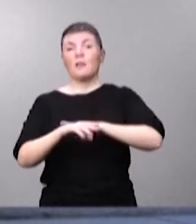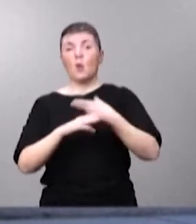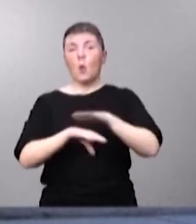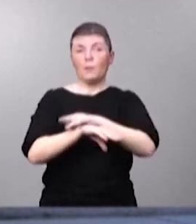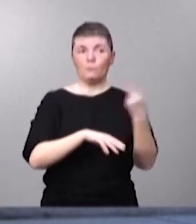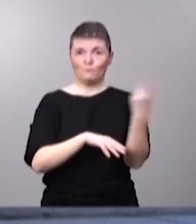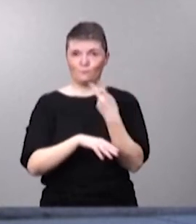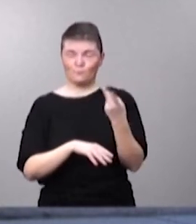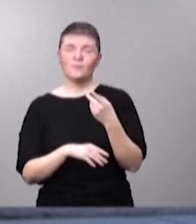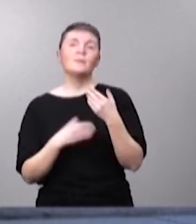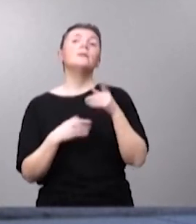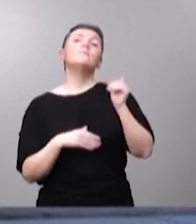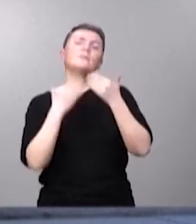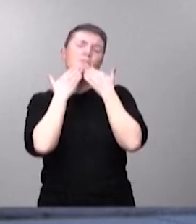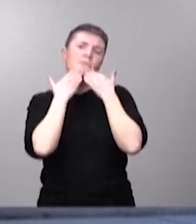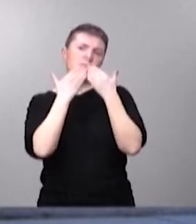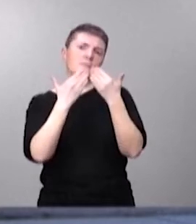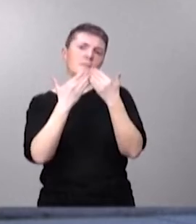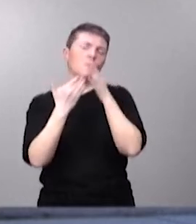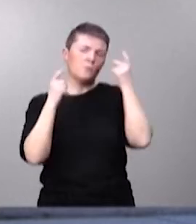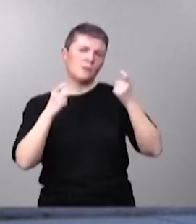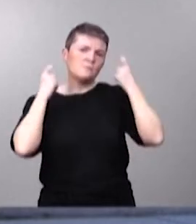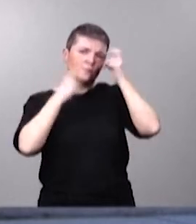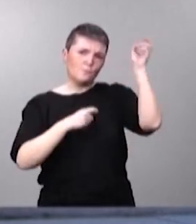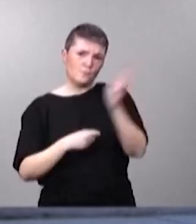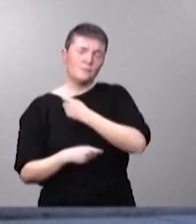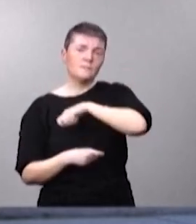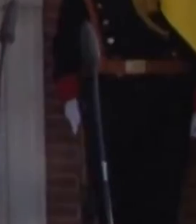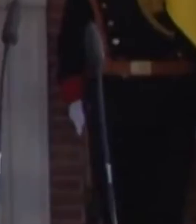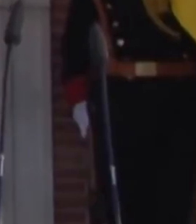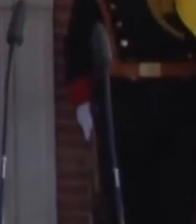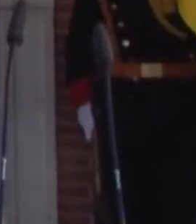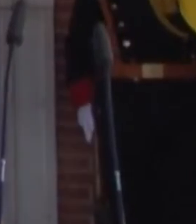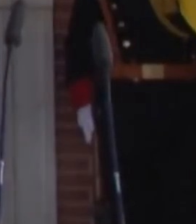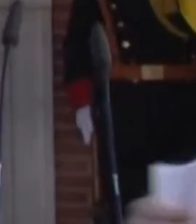Olaf, muchísimas gracias por el esfuerzo de venir a España, a Madrid. Aquí tienes un gobierno amigo.